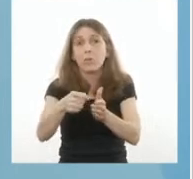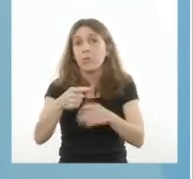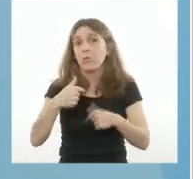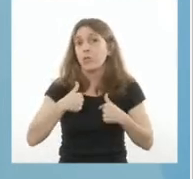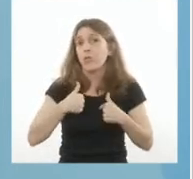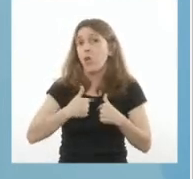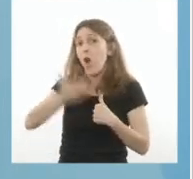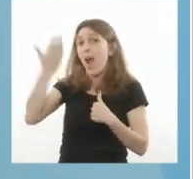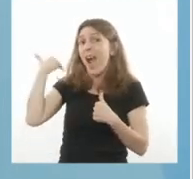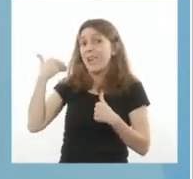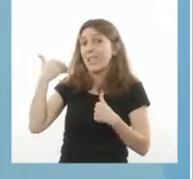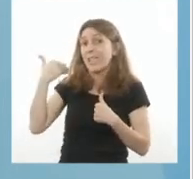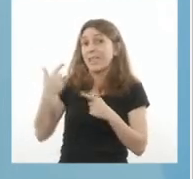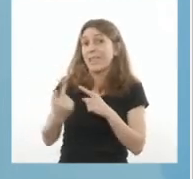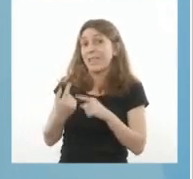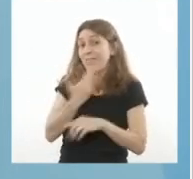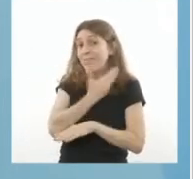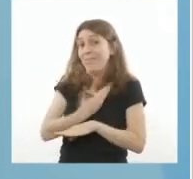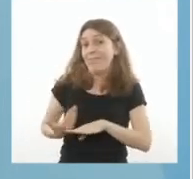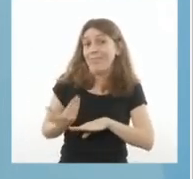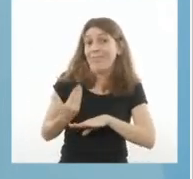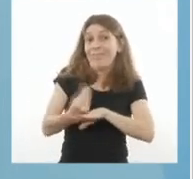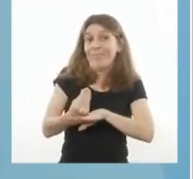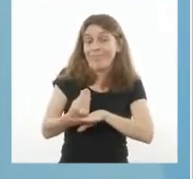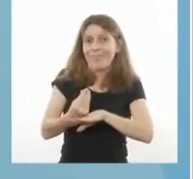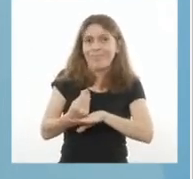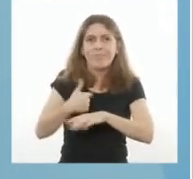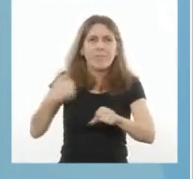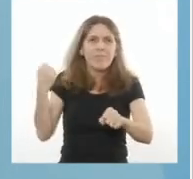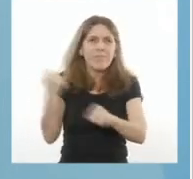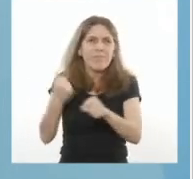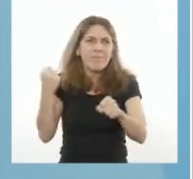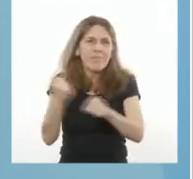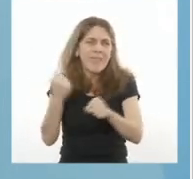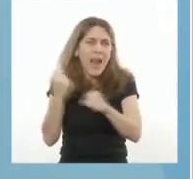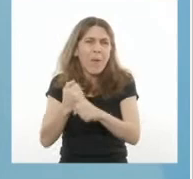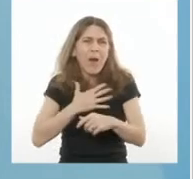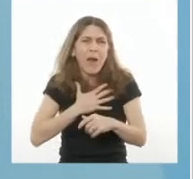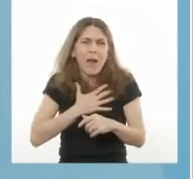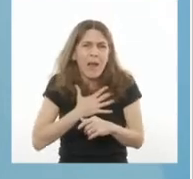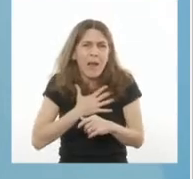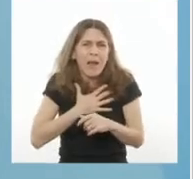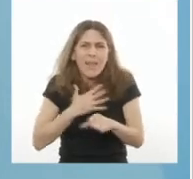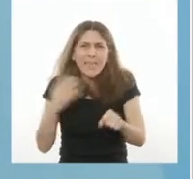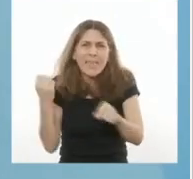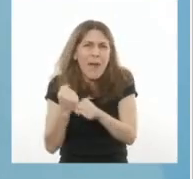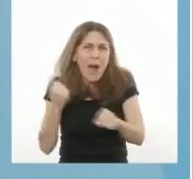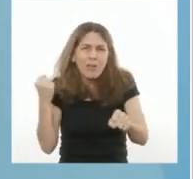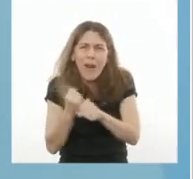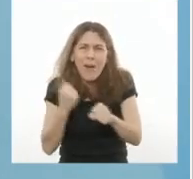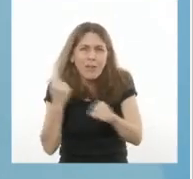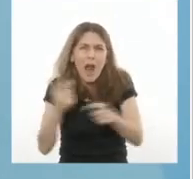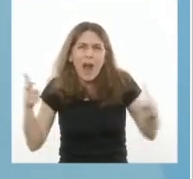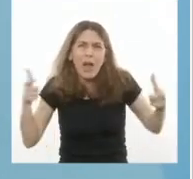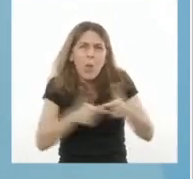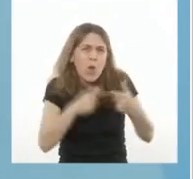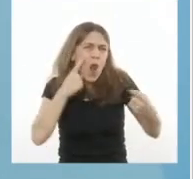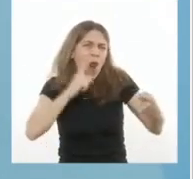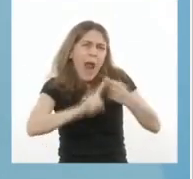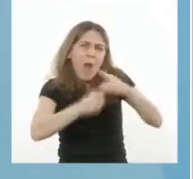la presidencia he trabajado incansablemente para construir diálogos y acuerdos.